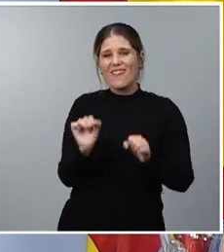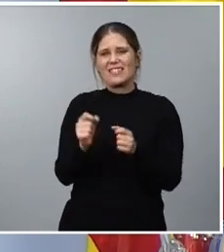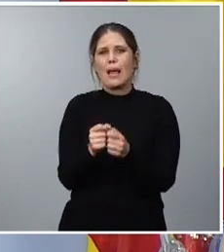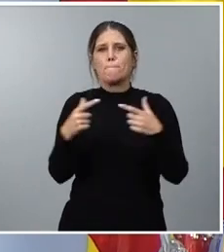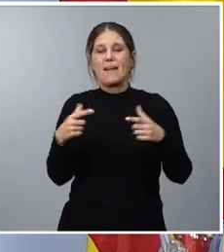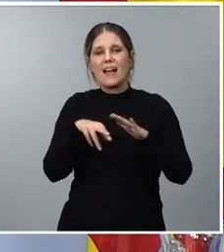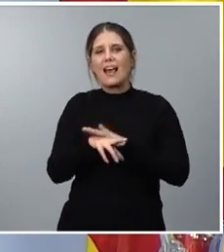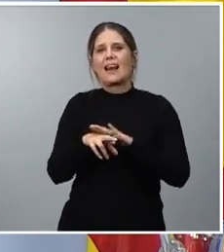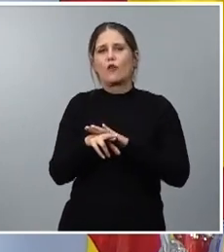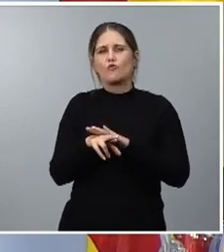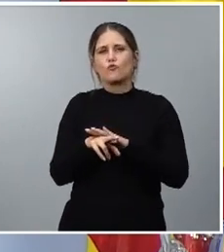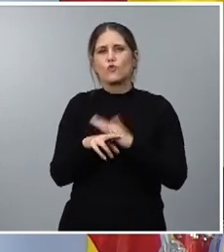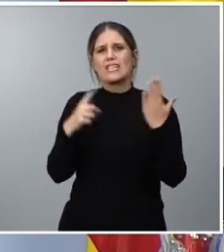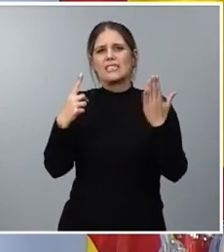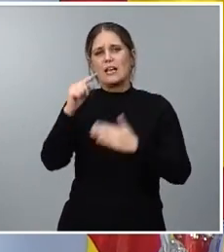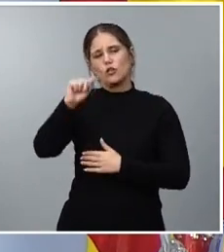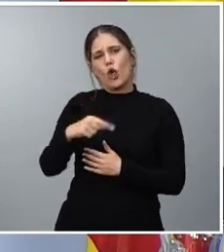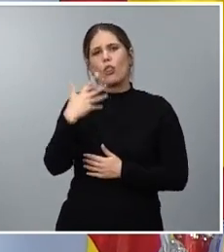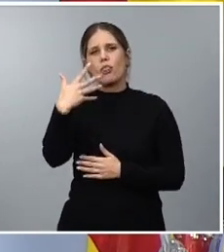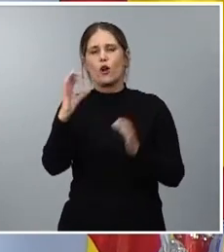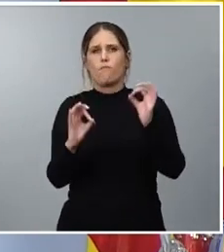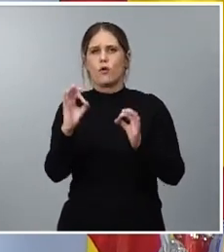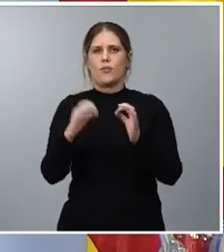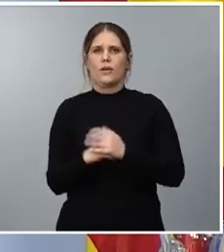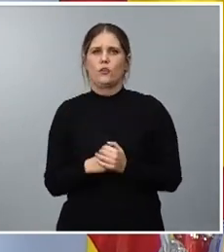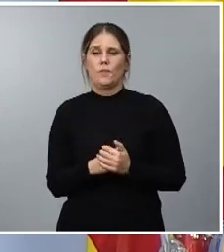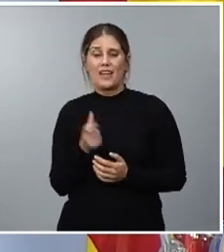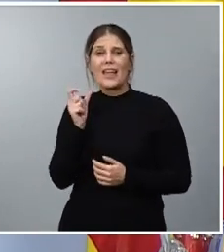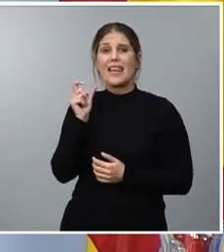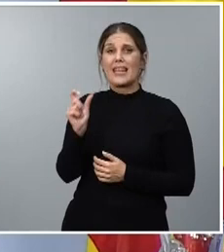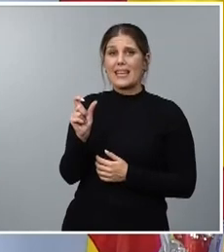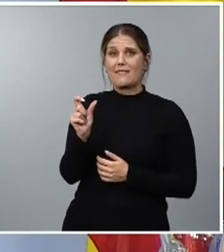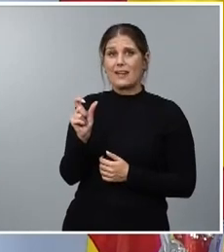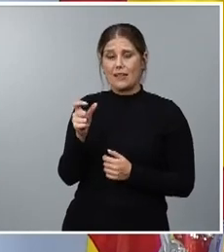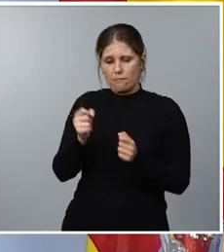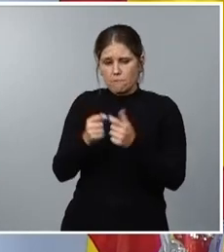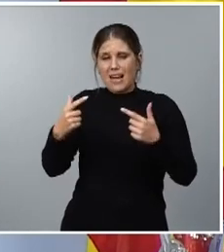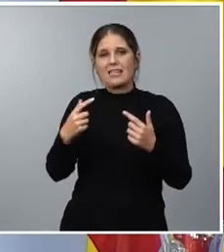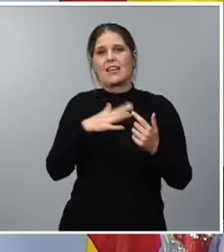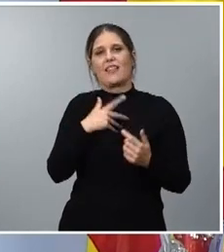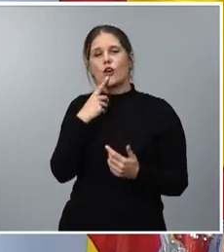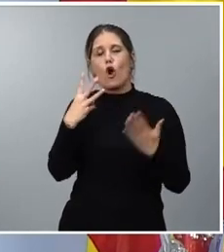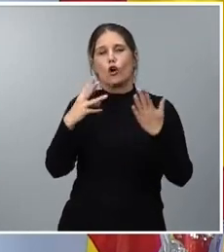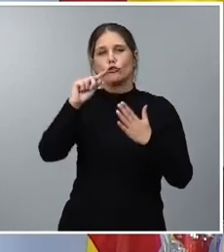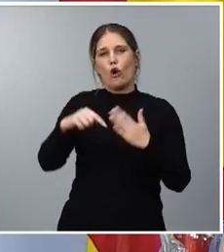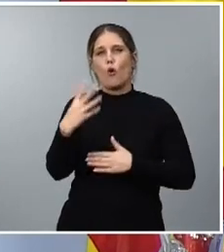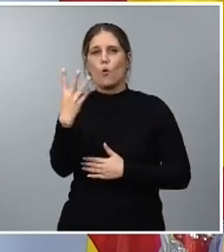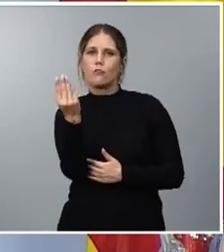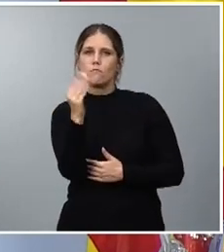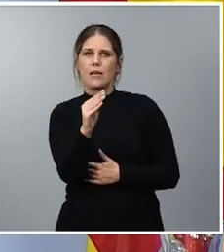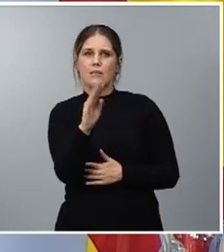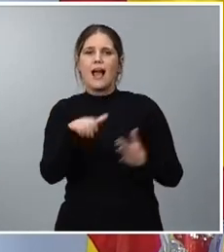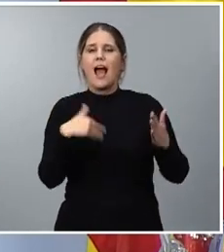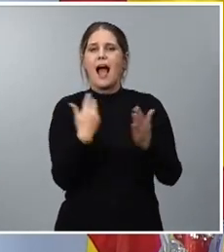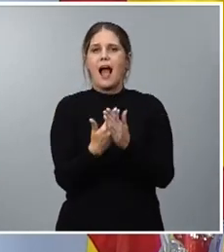sus recursos en un 6,5% cifra que se incrementa hasta el 8,4% si incluimos los